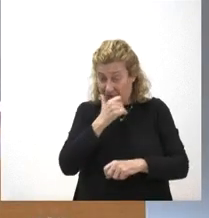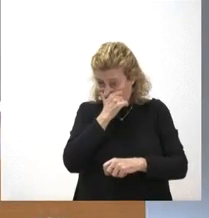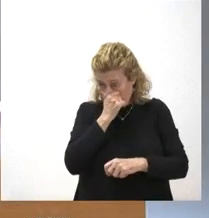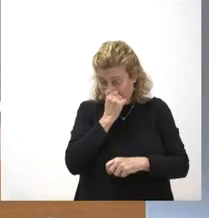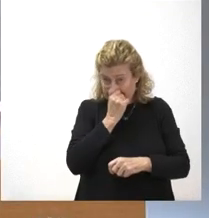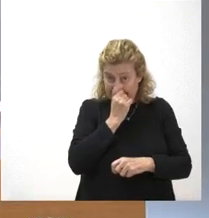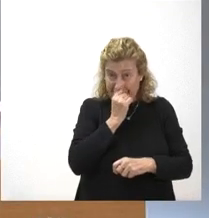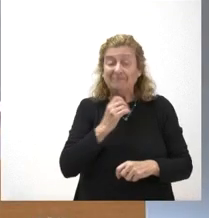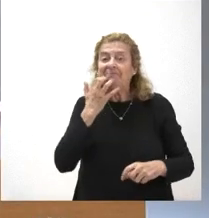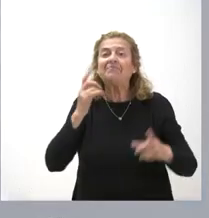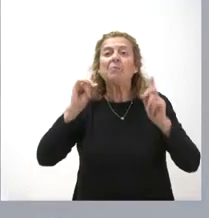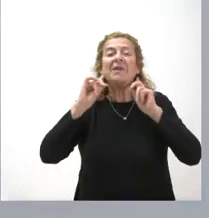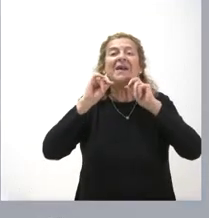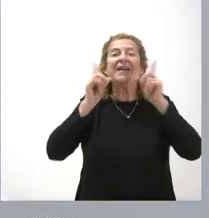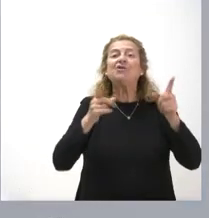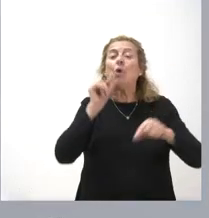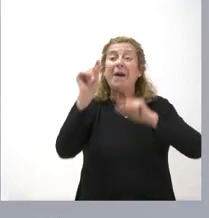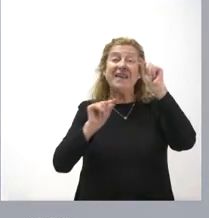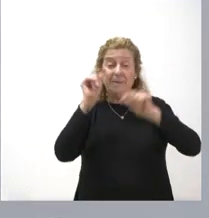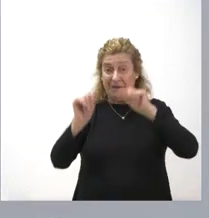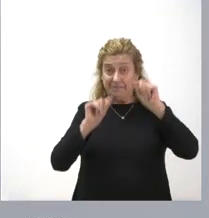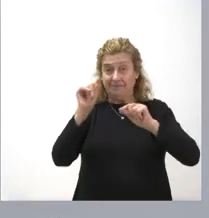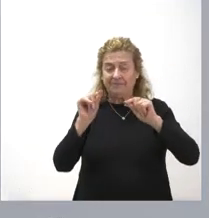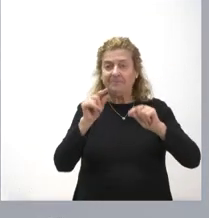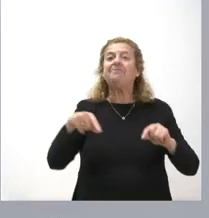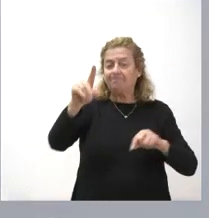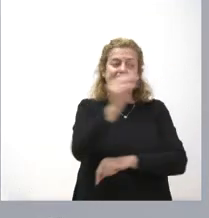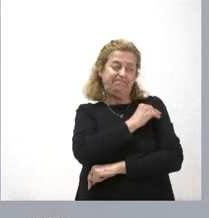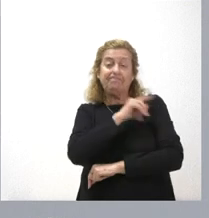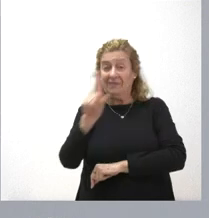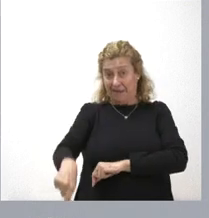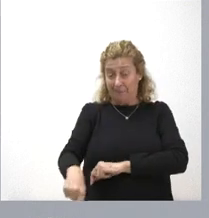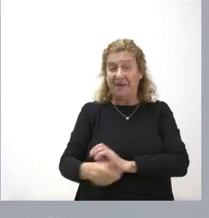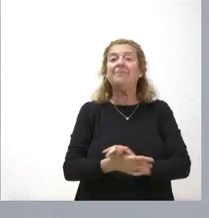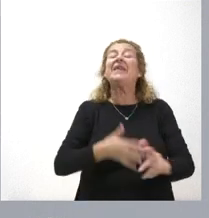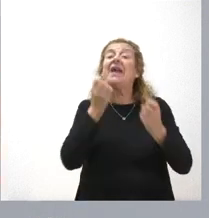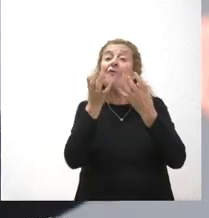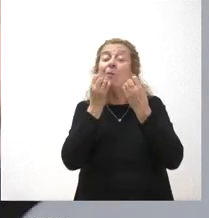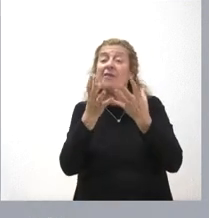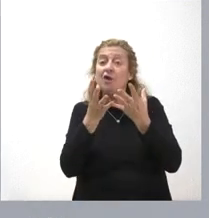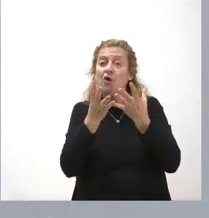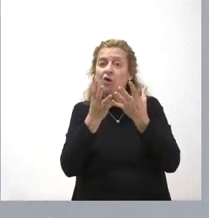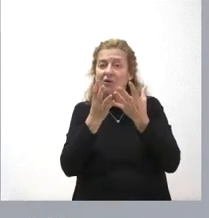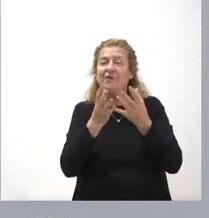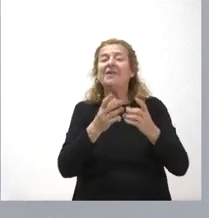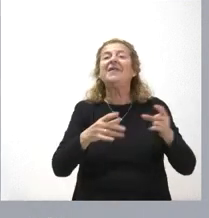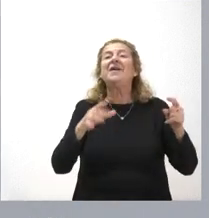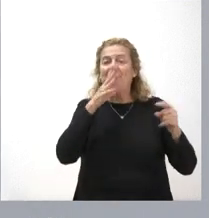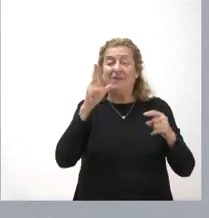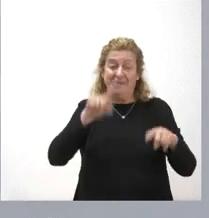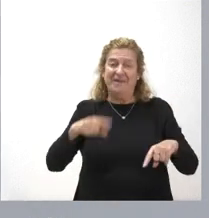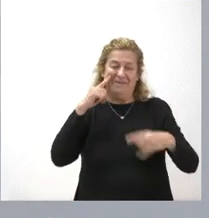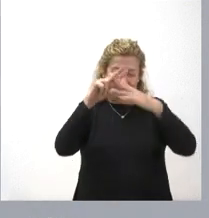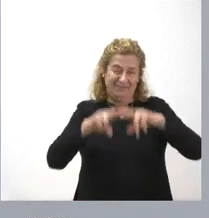En el caso de la gripe, que usted también preguntaba, información, pues eso deje también mientras repasaba los datos